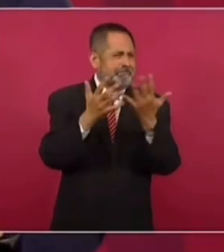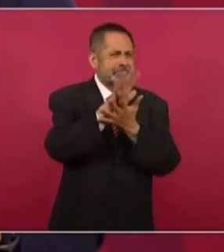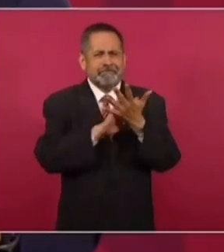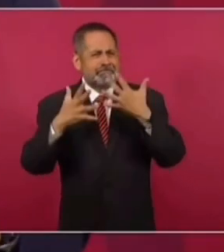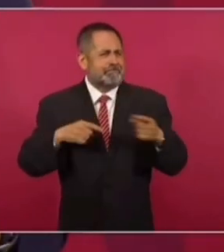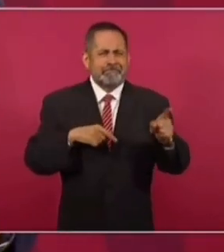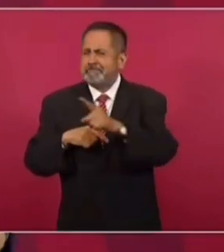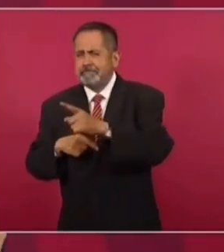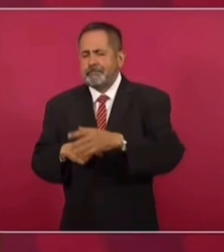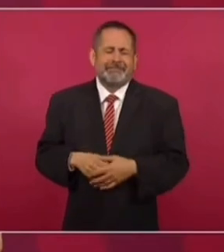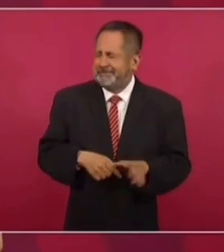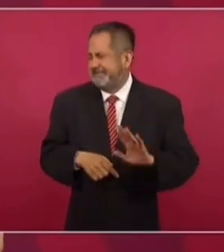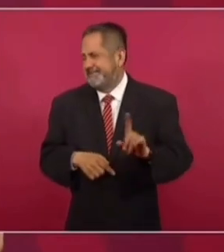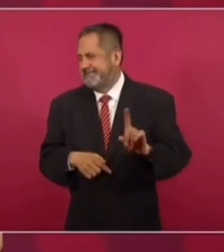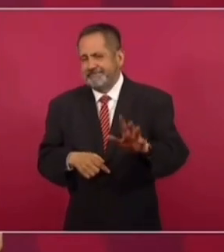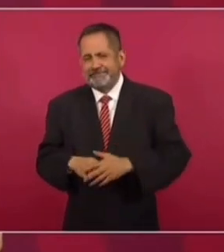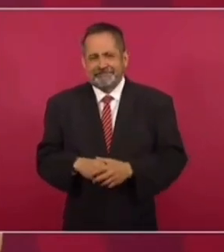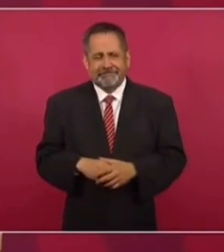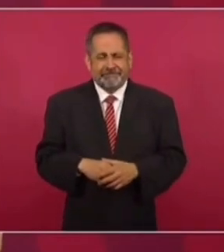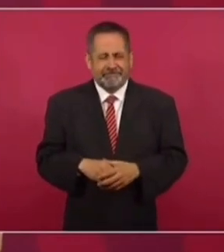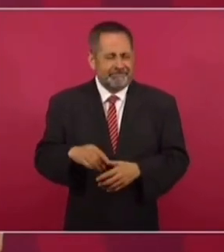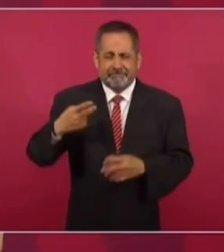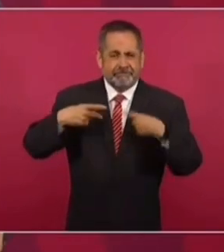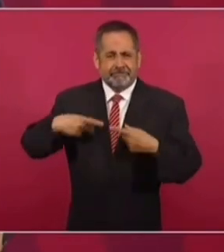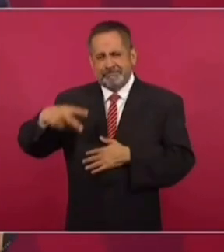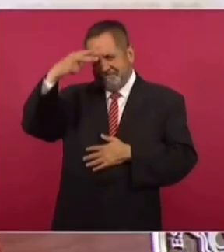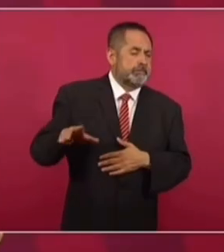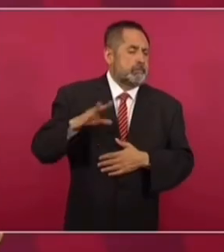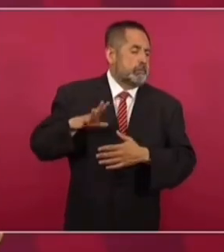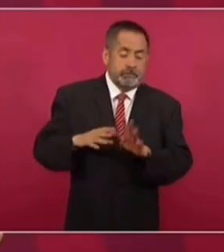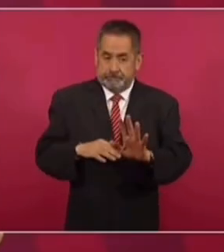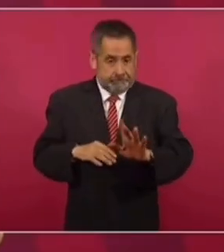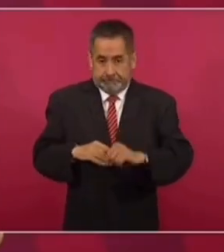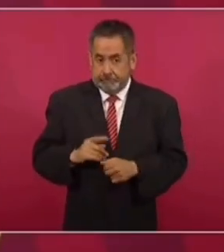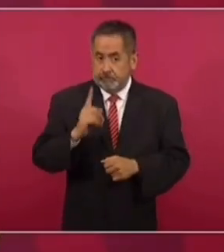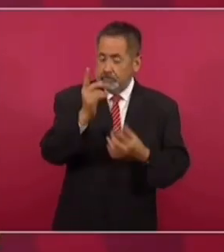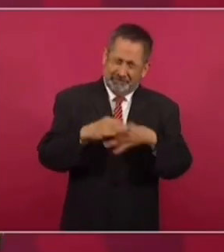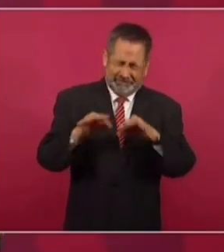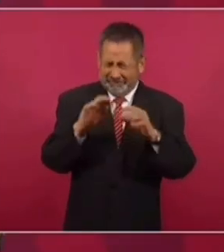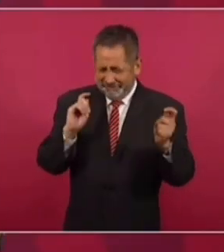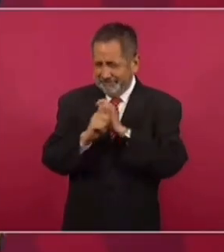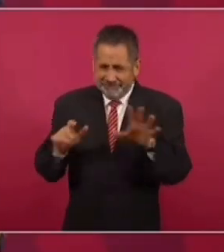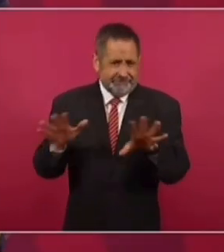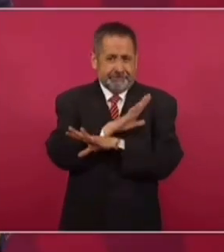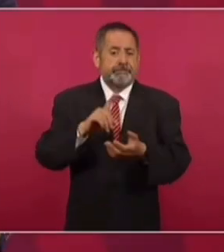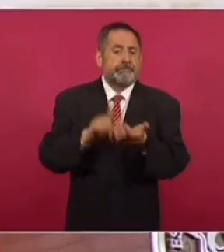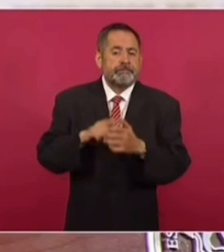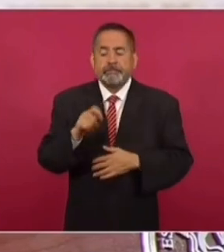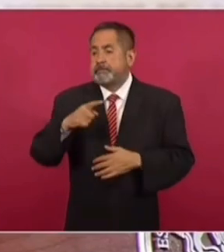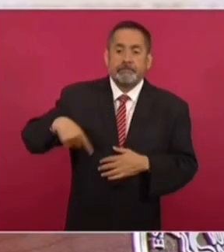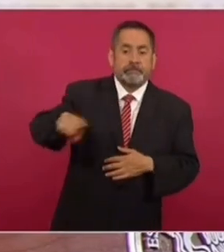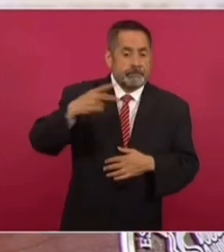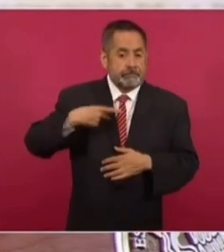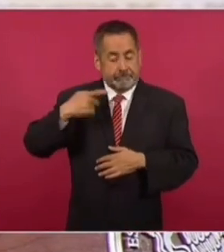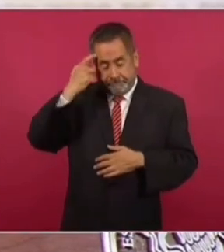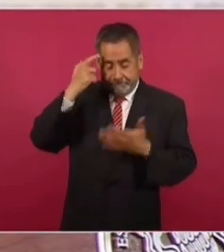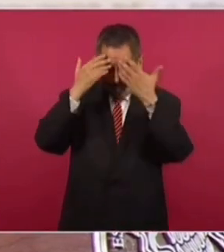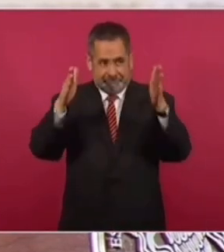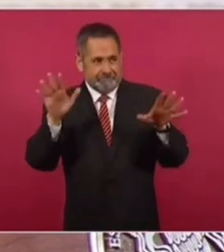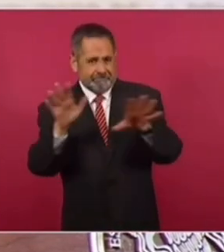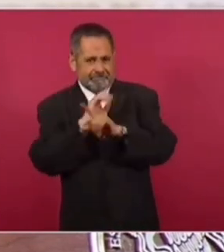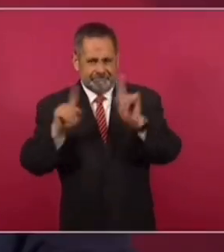mayor radicalización en esto. No. El pueblo de México es mayor de edad. El cambio importante en México es el cambio de mentalidad.